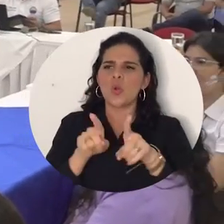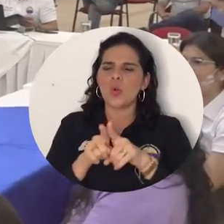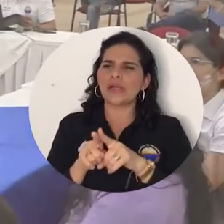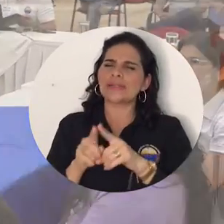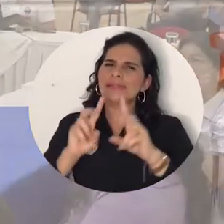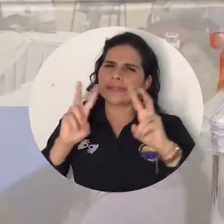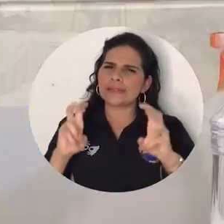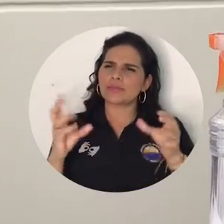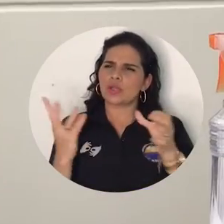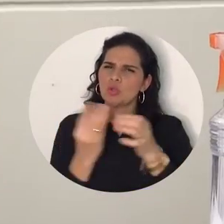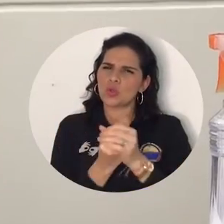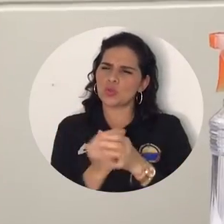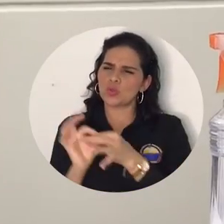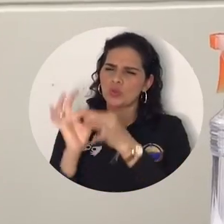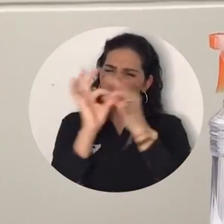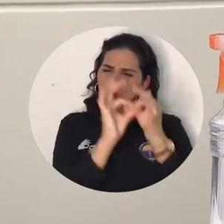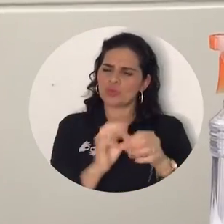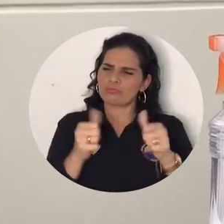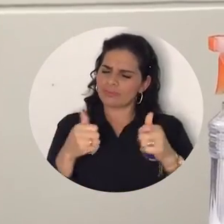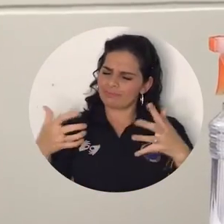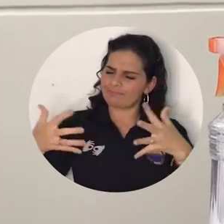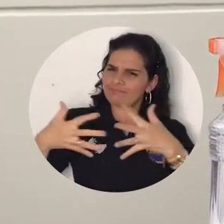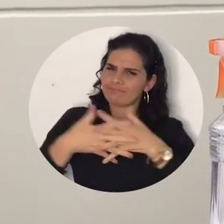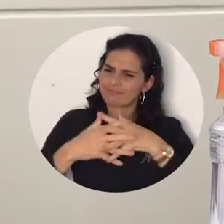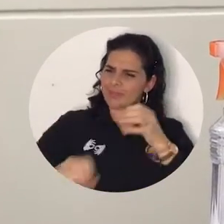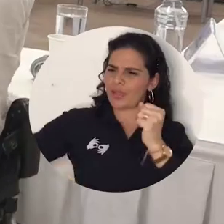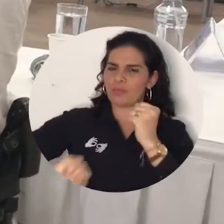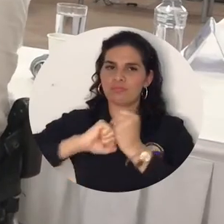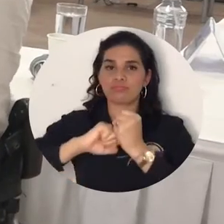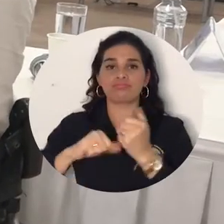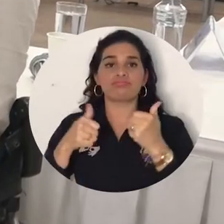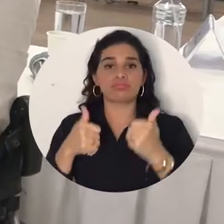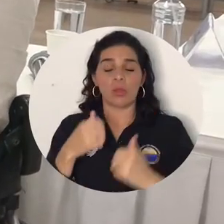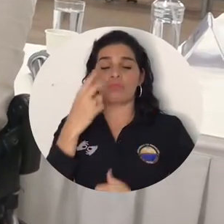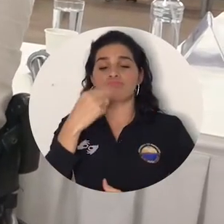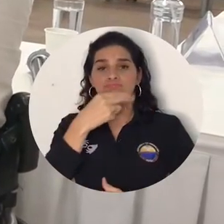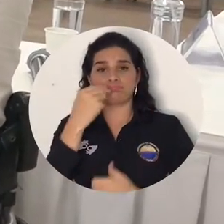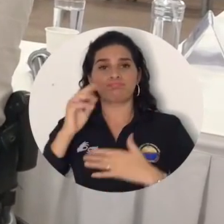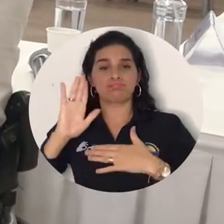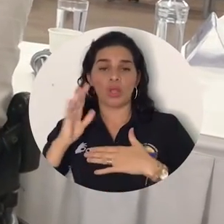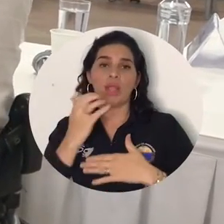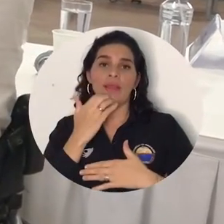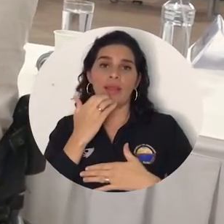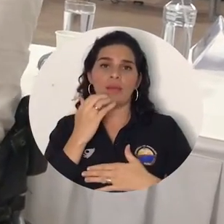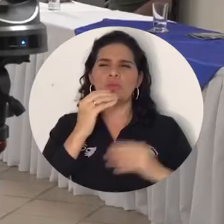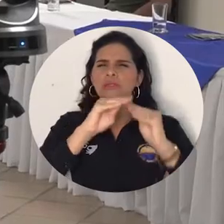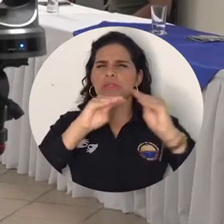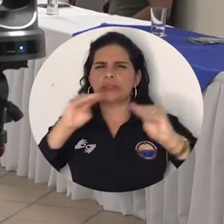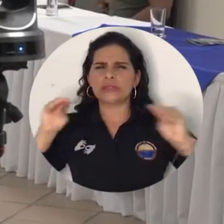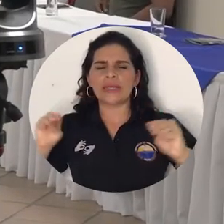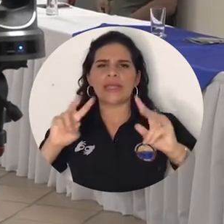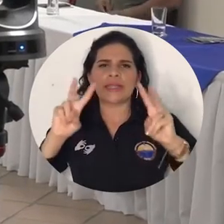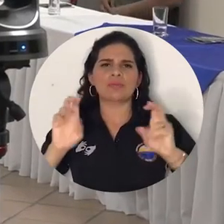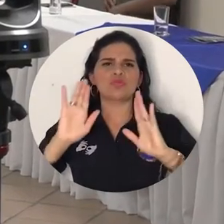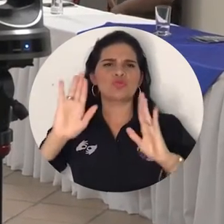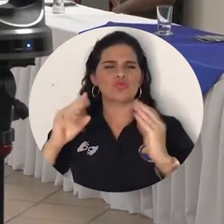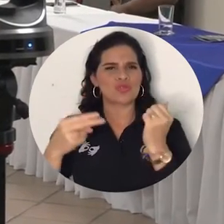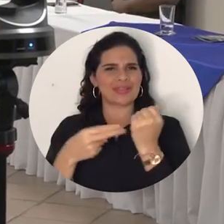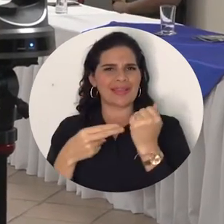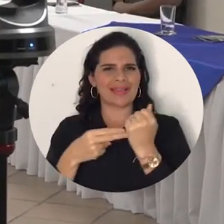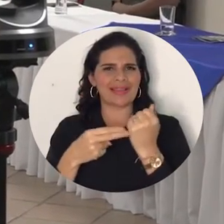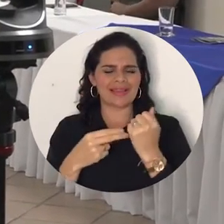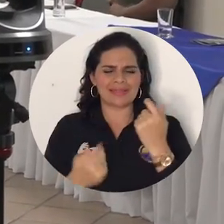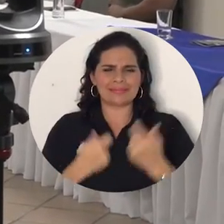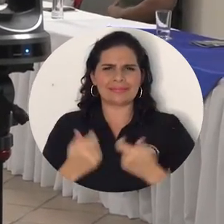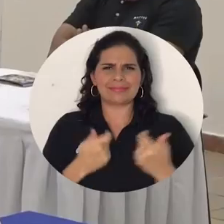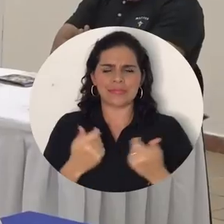pública de inclusión educativa con esta casa de estudios superiores. En él se establecieron compromisos como socializar las convocatorias del Fondo Emprender